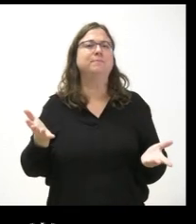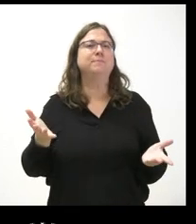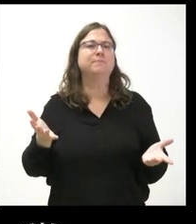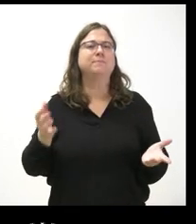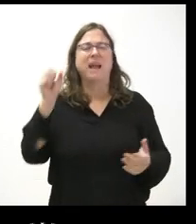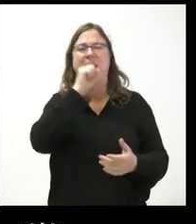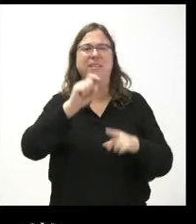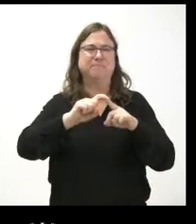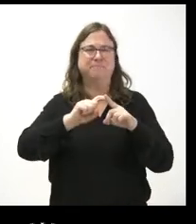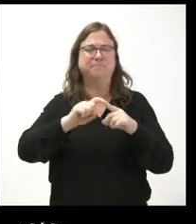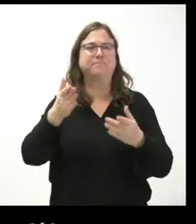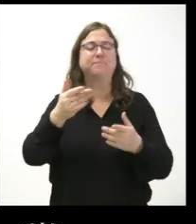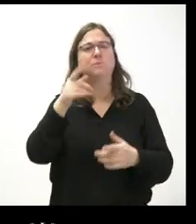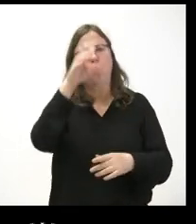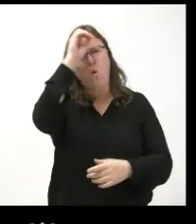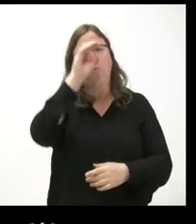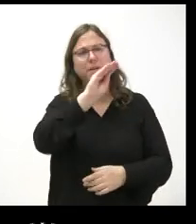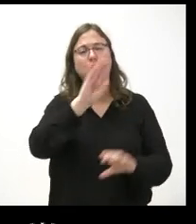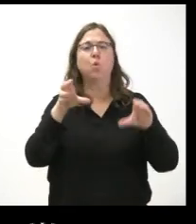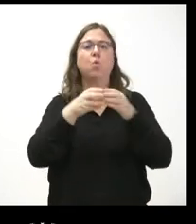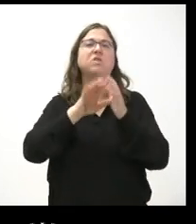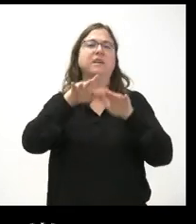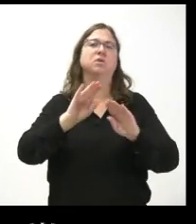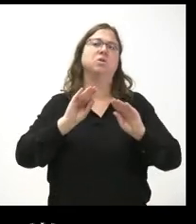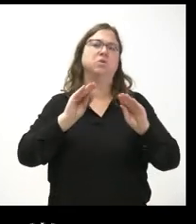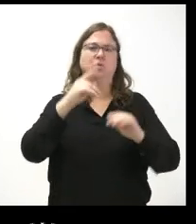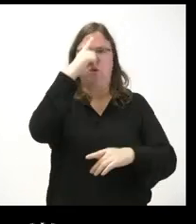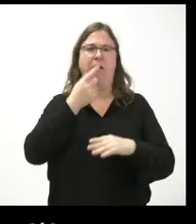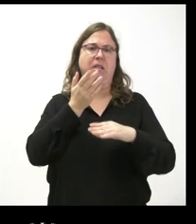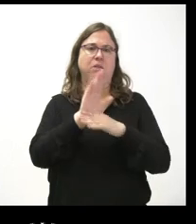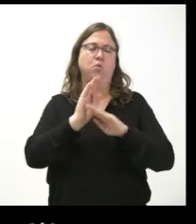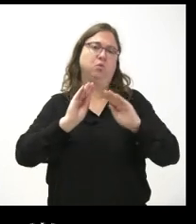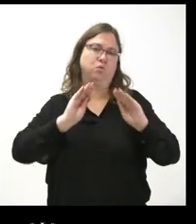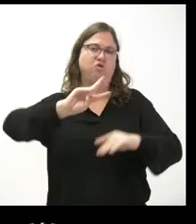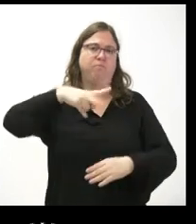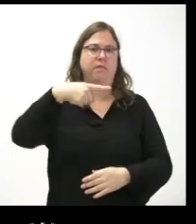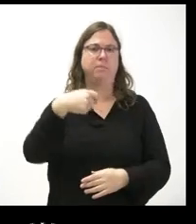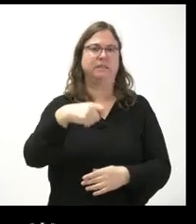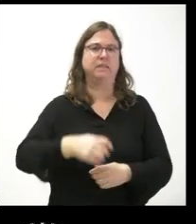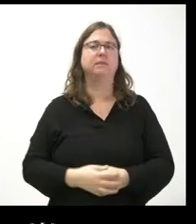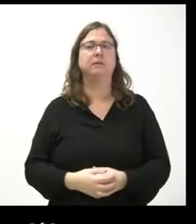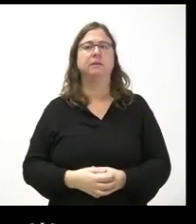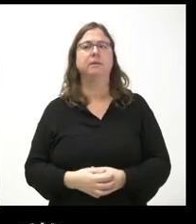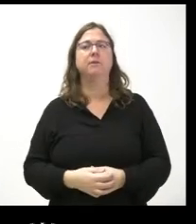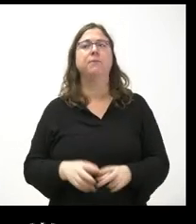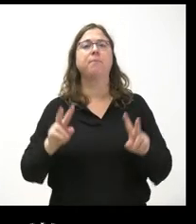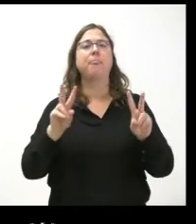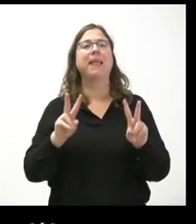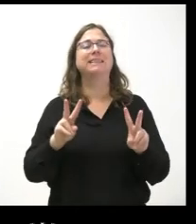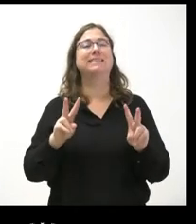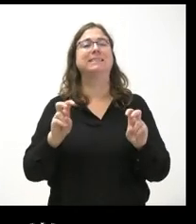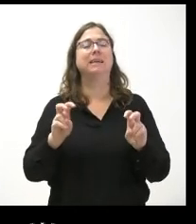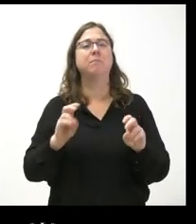de qué manera se posiciona la Junta ante una actitud así de su vicepresidente. Sobre la